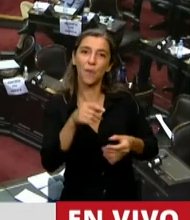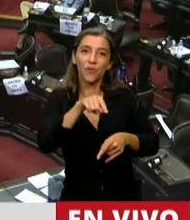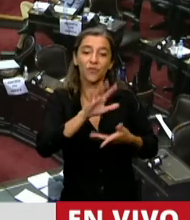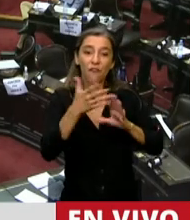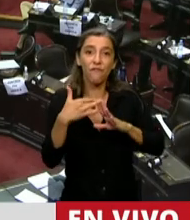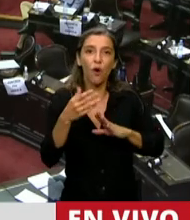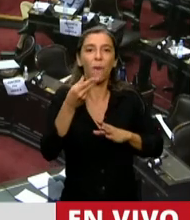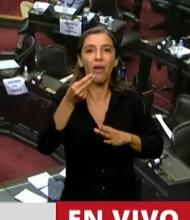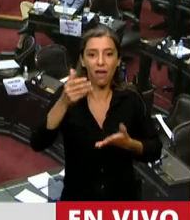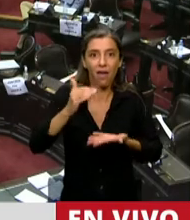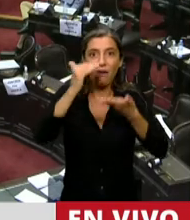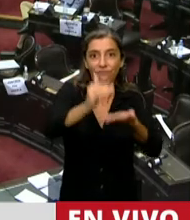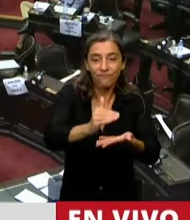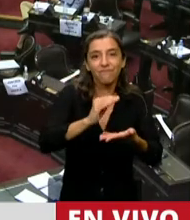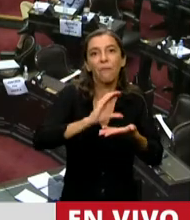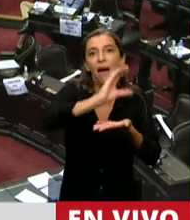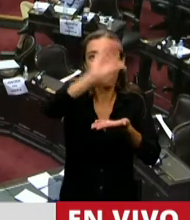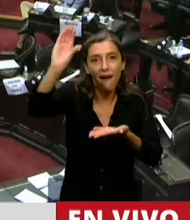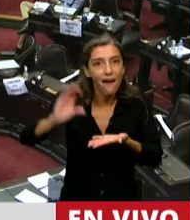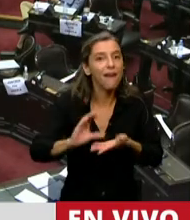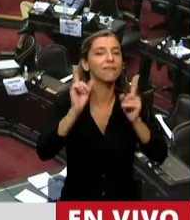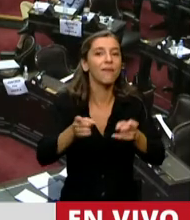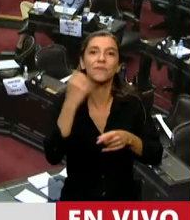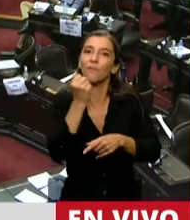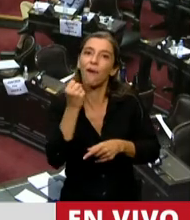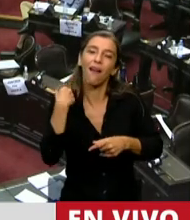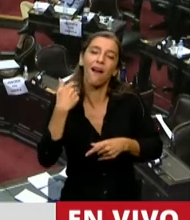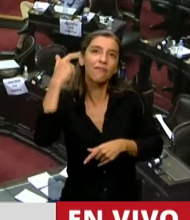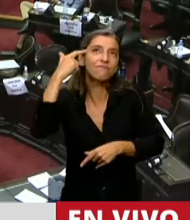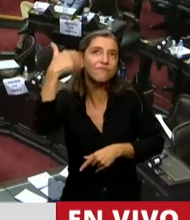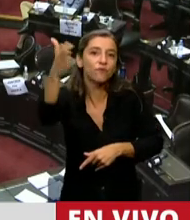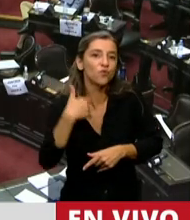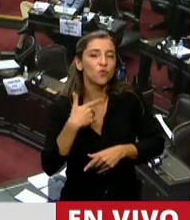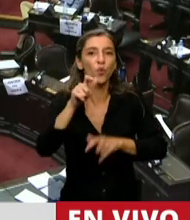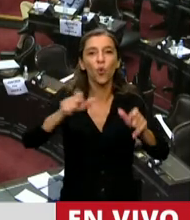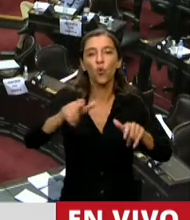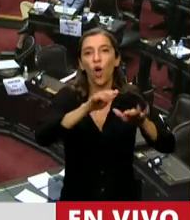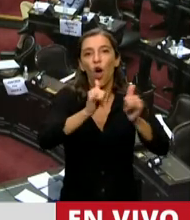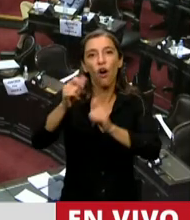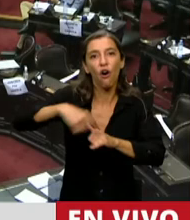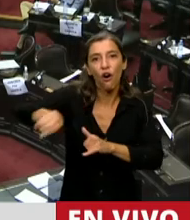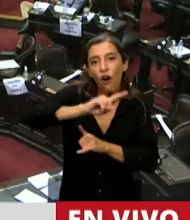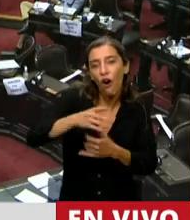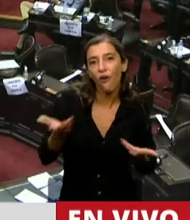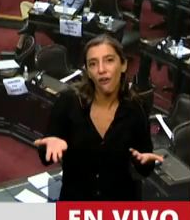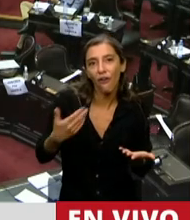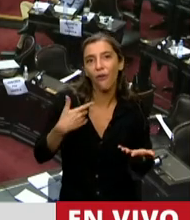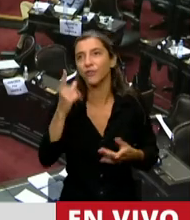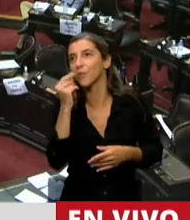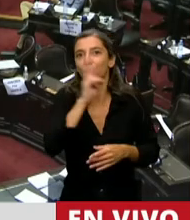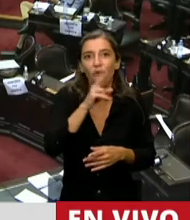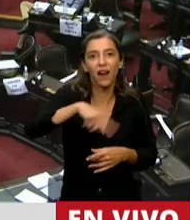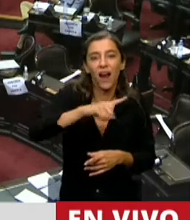recuperar la credibilidad, el estímulo a los jóvenes investigadores, a las jóvenes investigadoras que están allí y